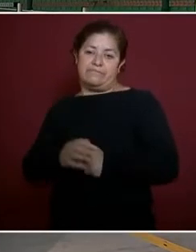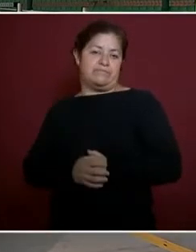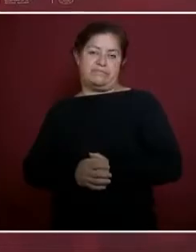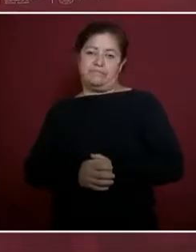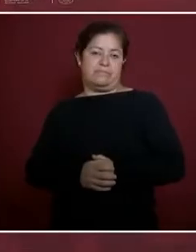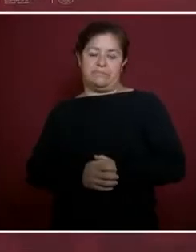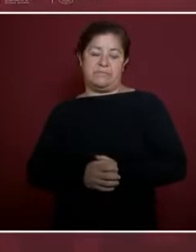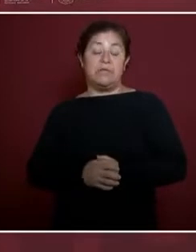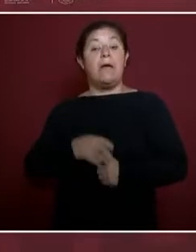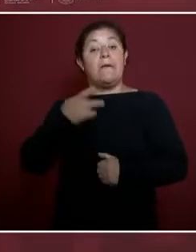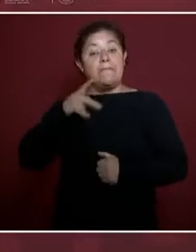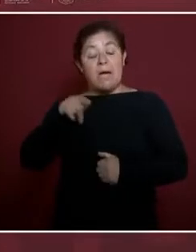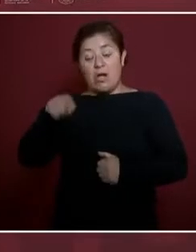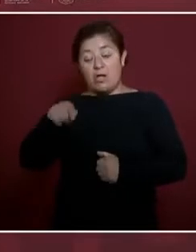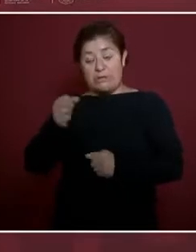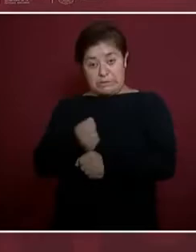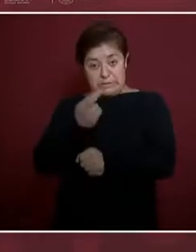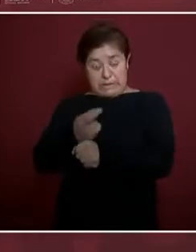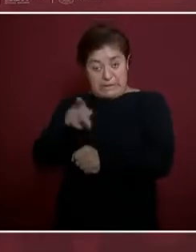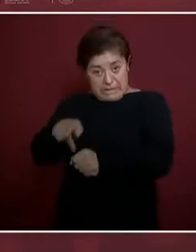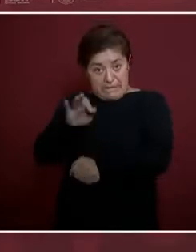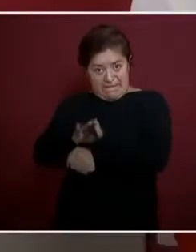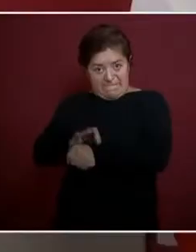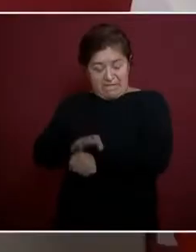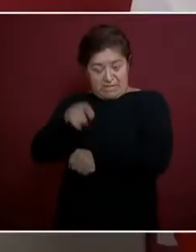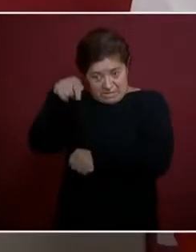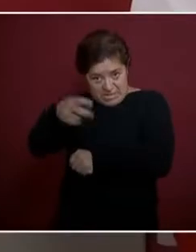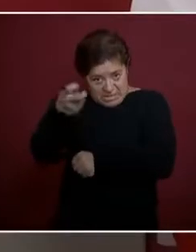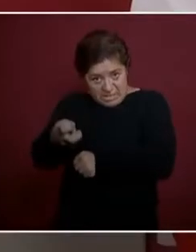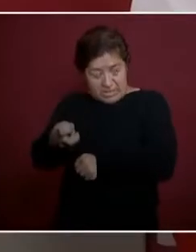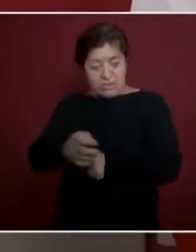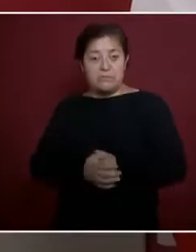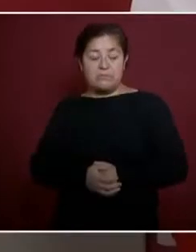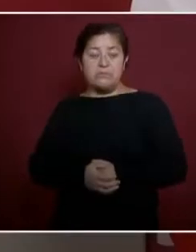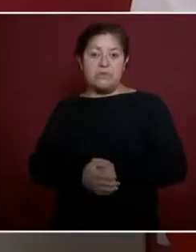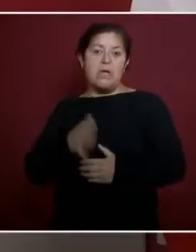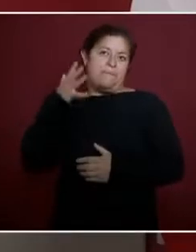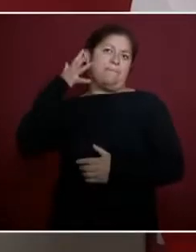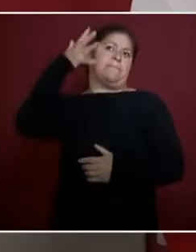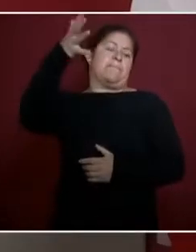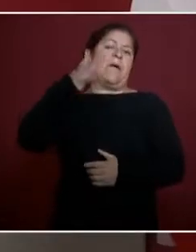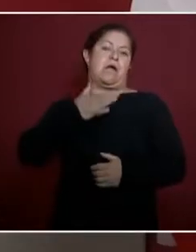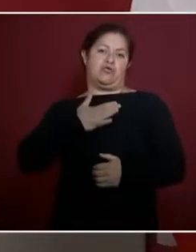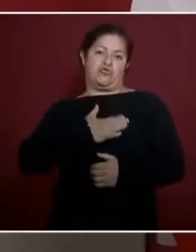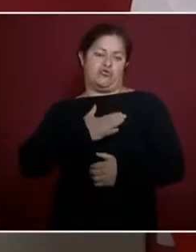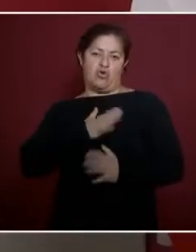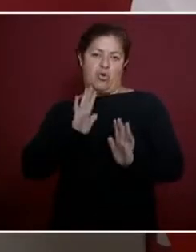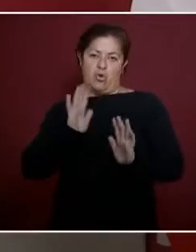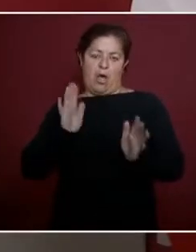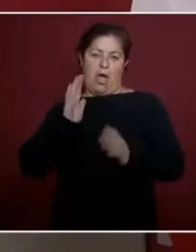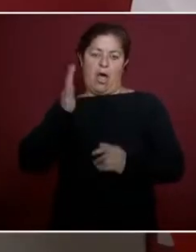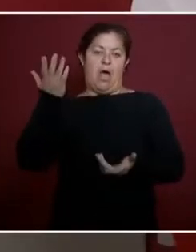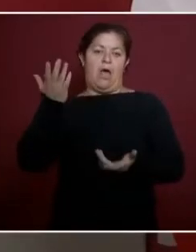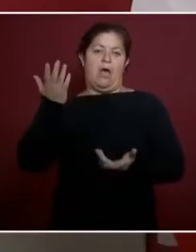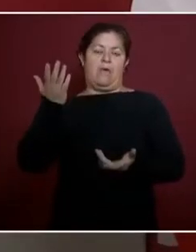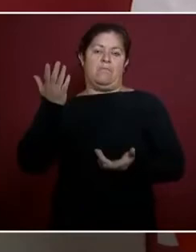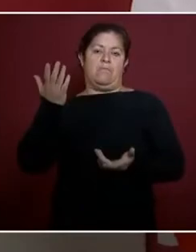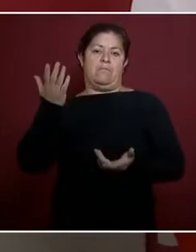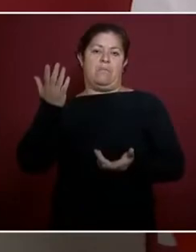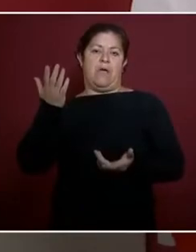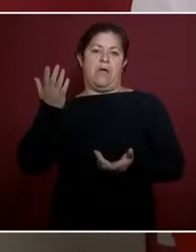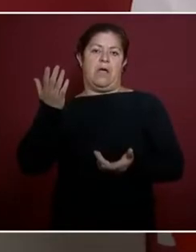a la Secretaría de la Defensa y ya para entonces, pues yo no voy a ser el comandante supremo de la Fuerza Armada,